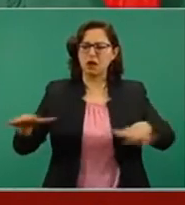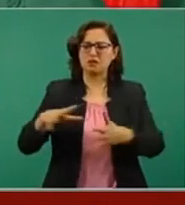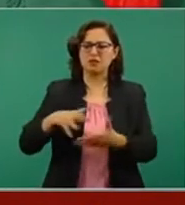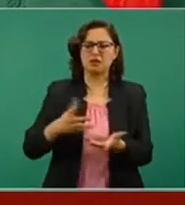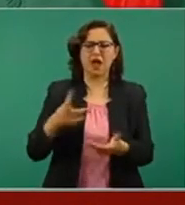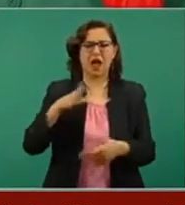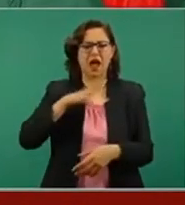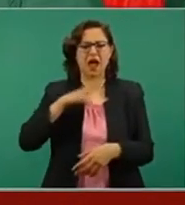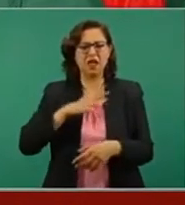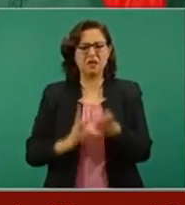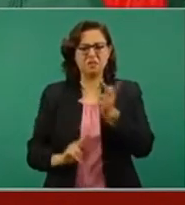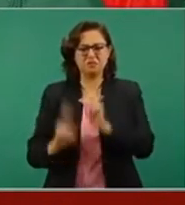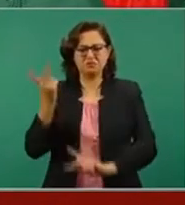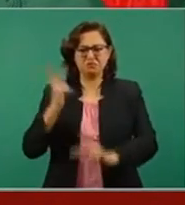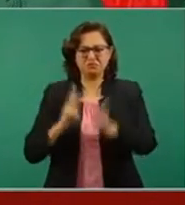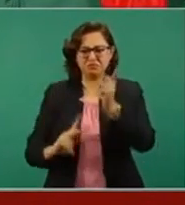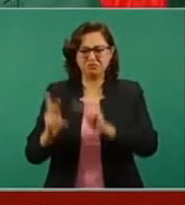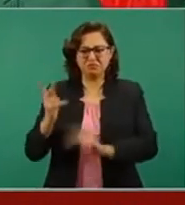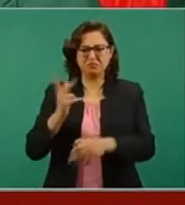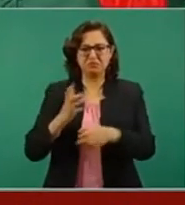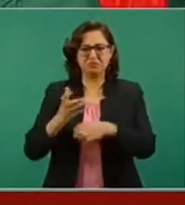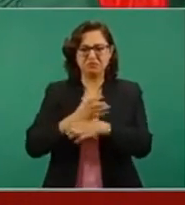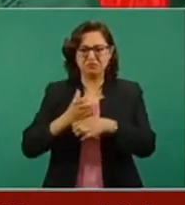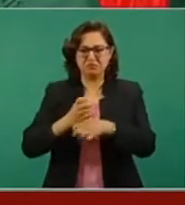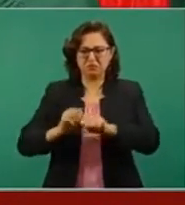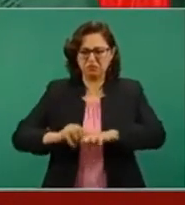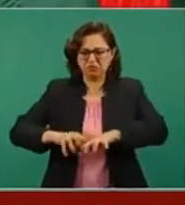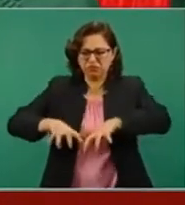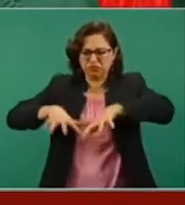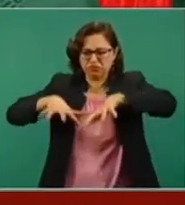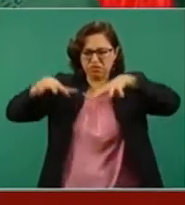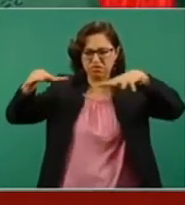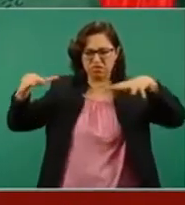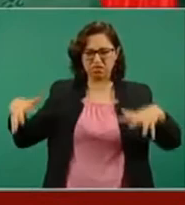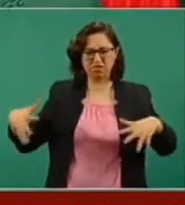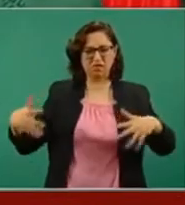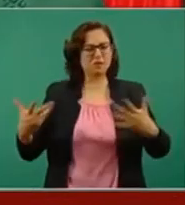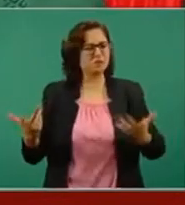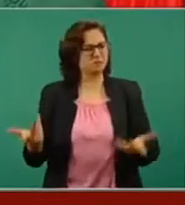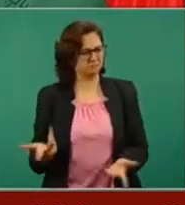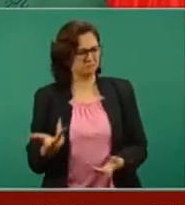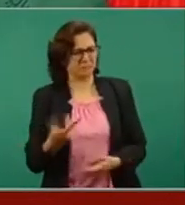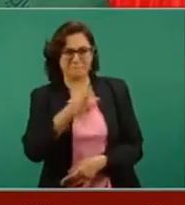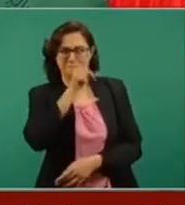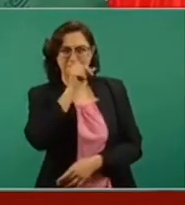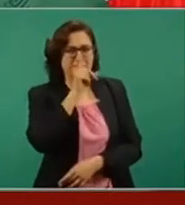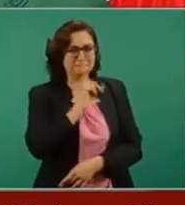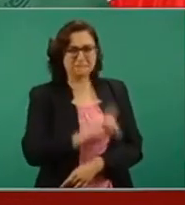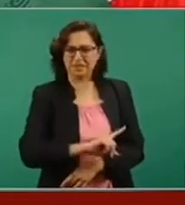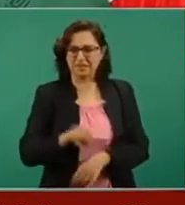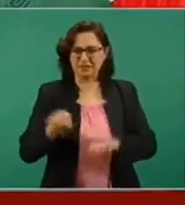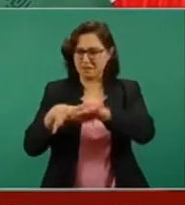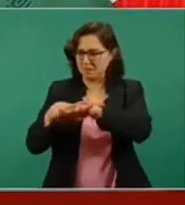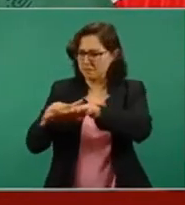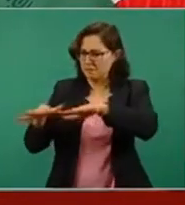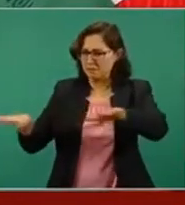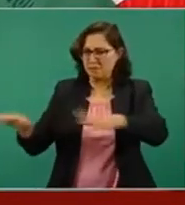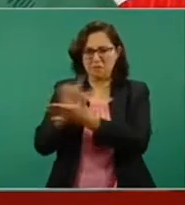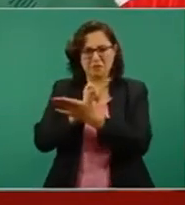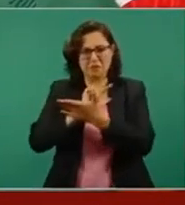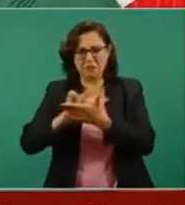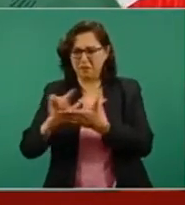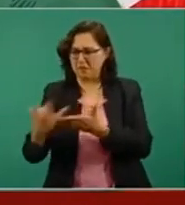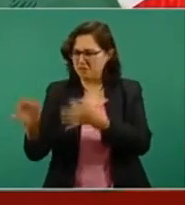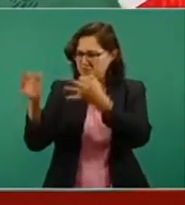Infortunadamente no hay sargazo, las playas están limpias y es un paraíso